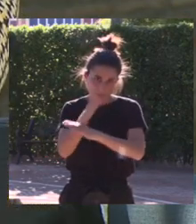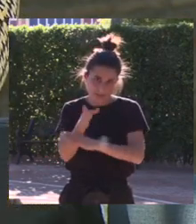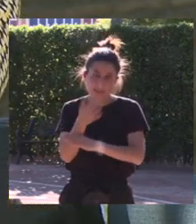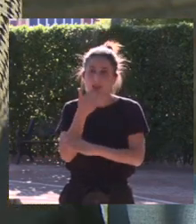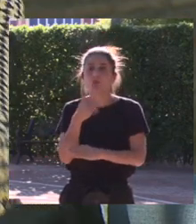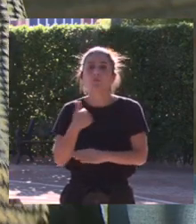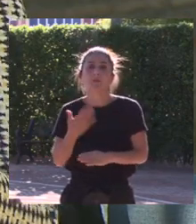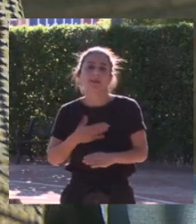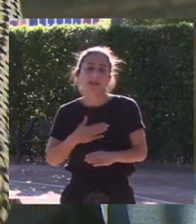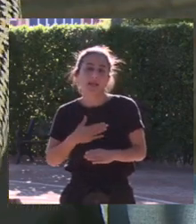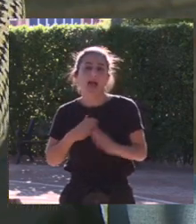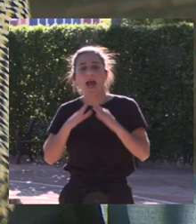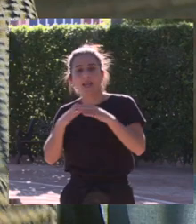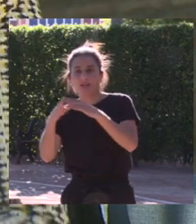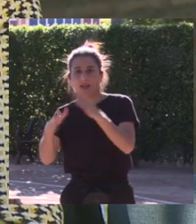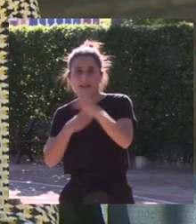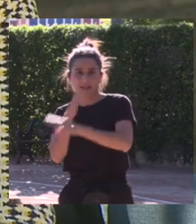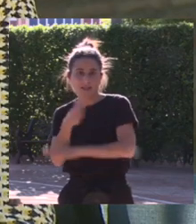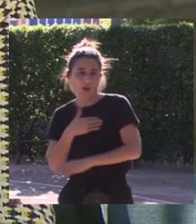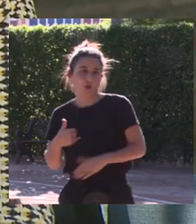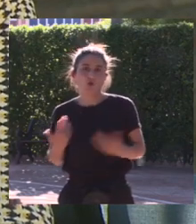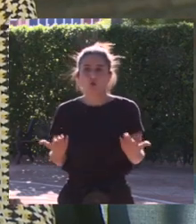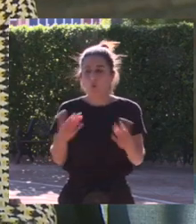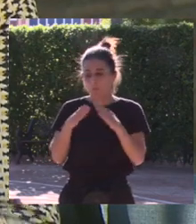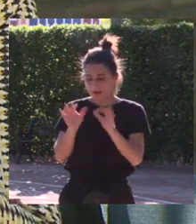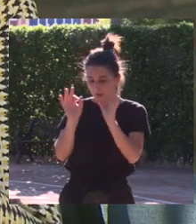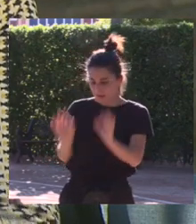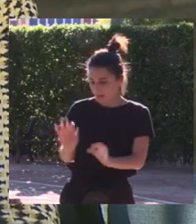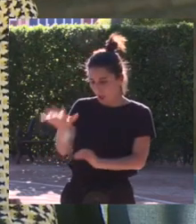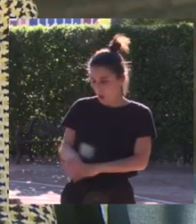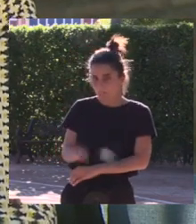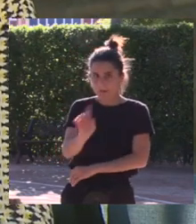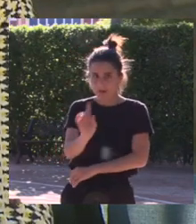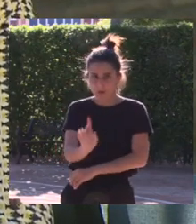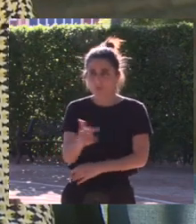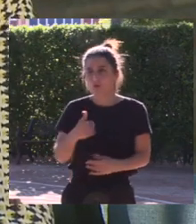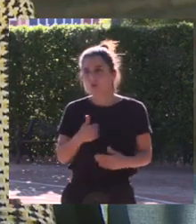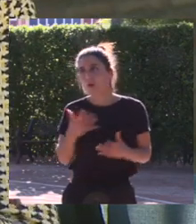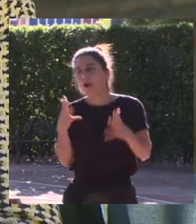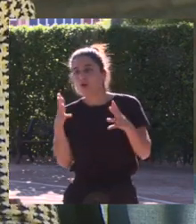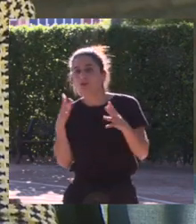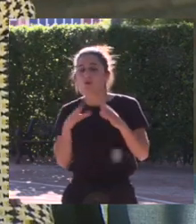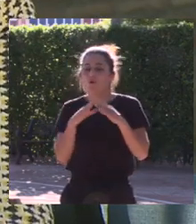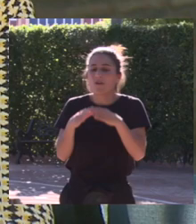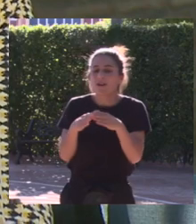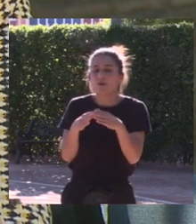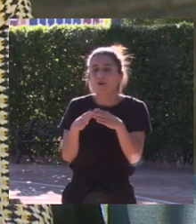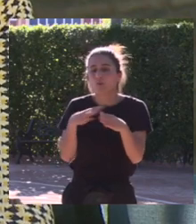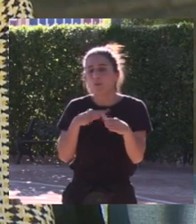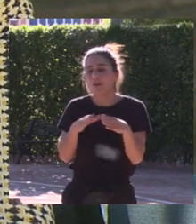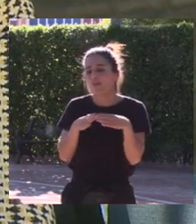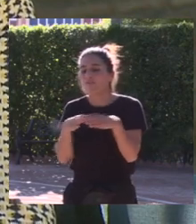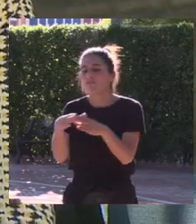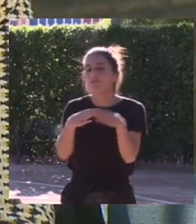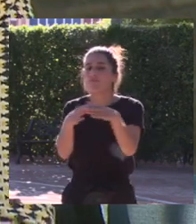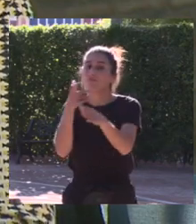salir mañana a navegar yo no te aconsejaría que te compraras un barco así te aconsejaría un barco más facilito de navegar que también